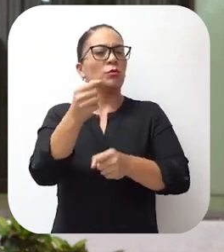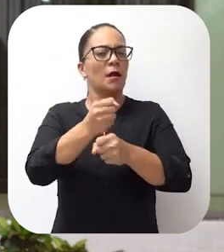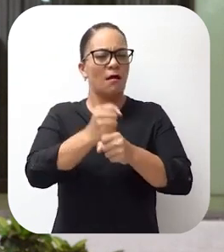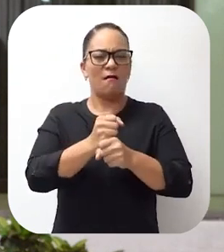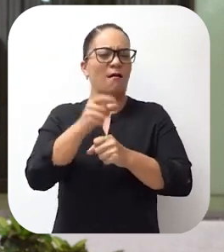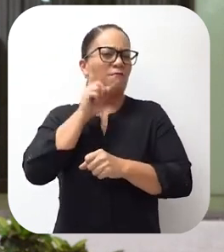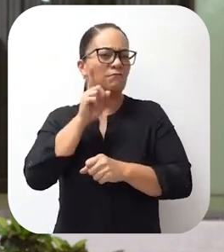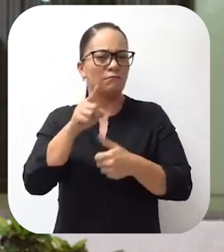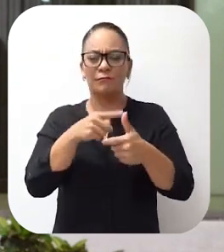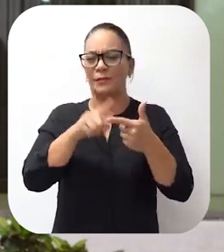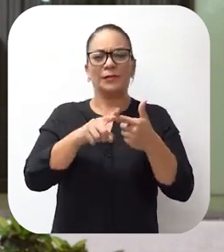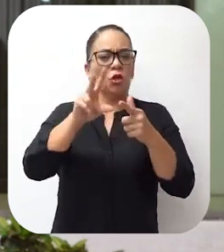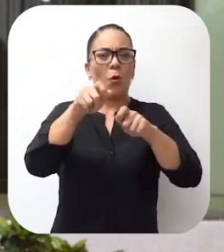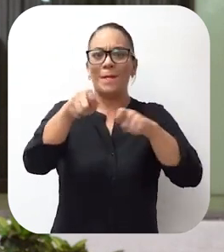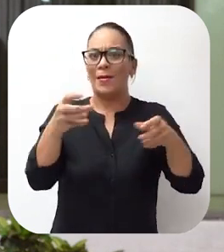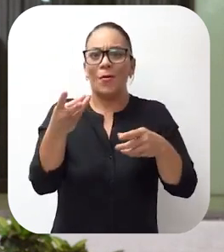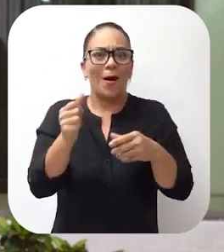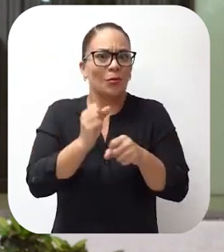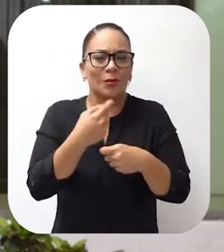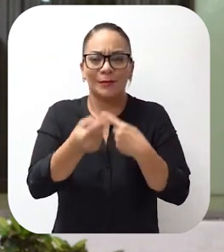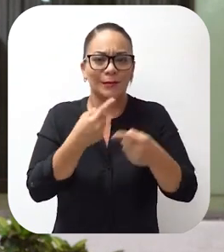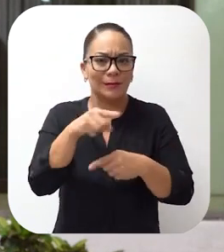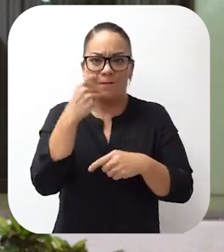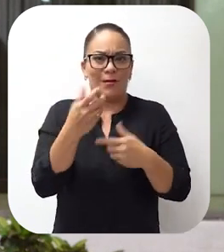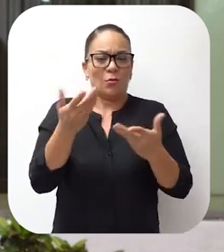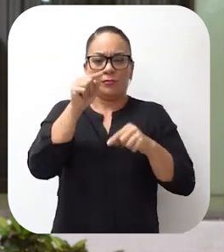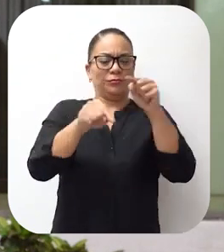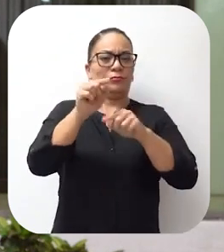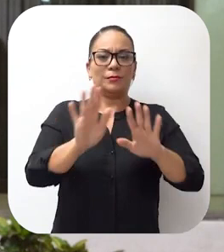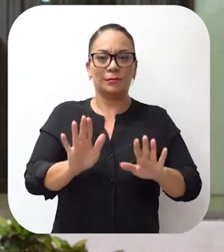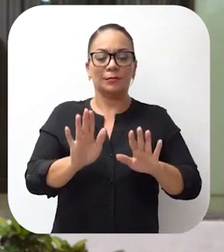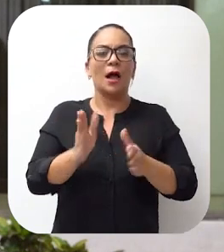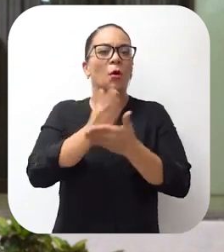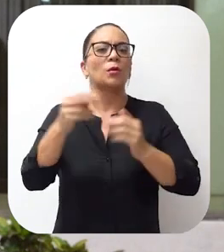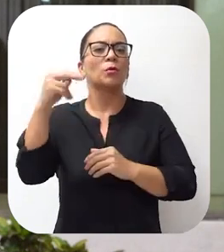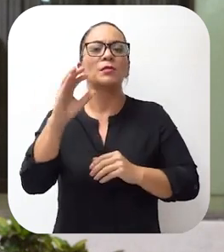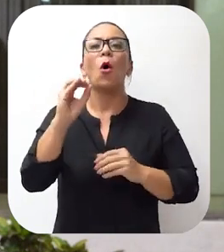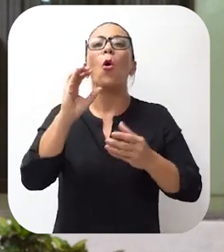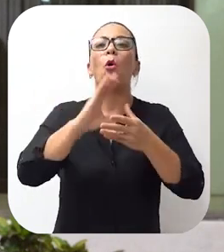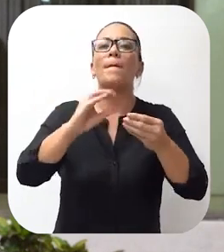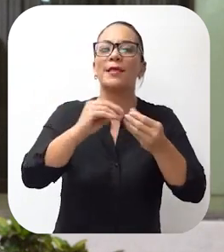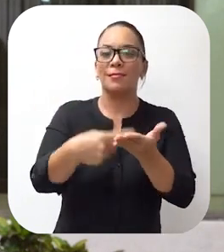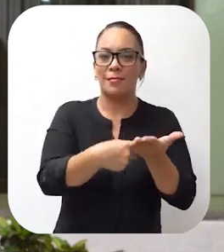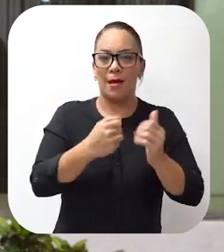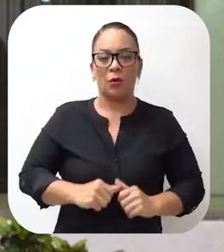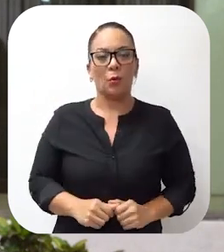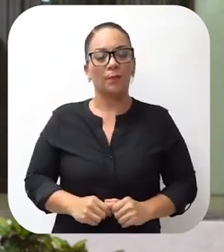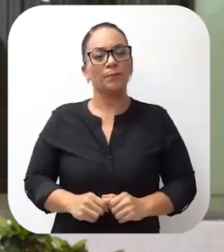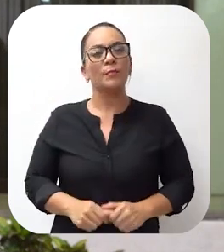hacen de manera injusta, falaz o desmedida, para difundir una noticia o algún comentario.